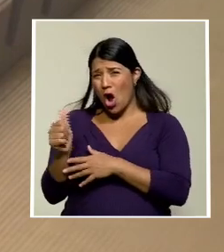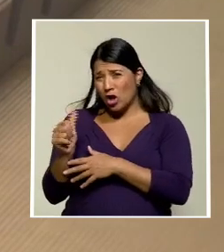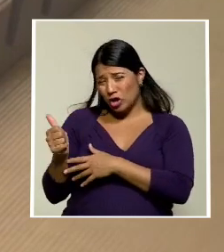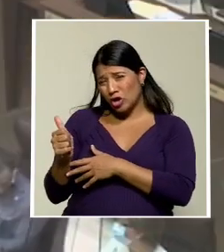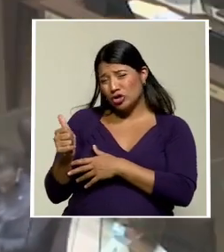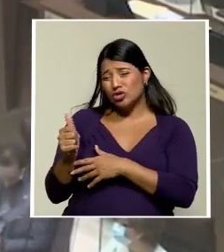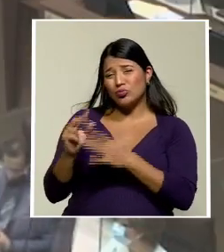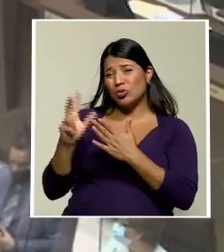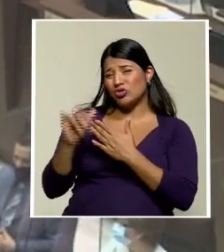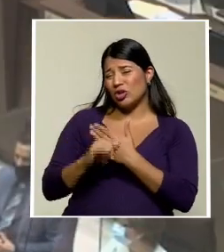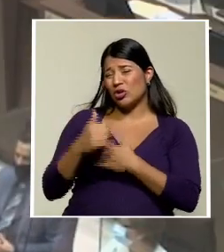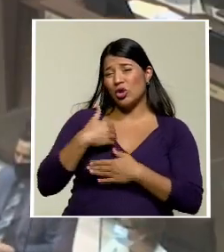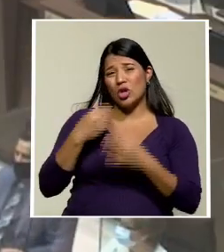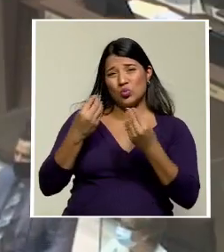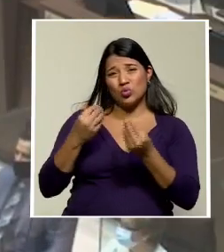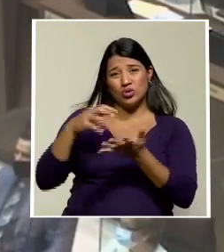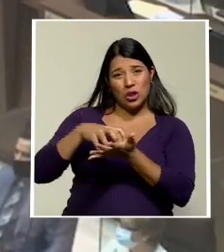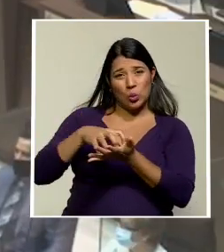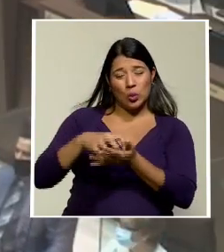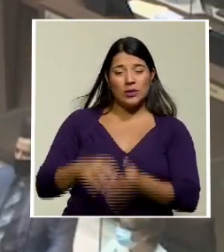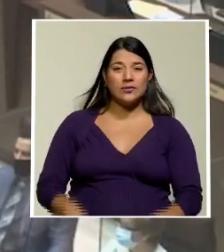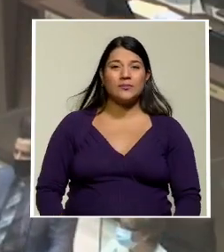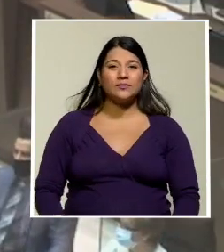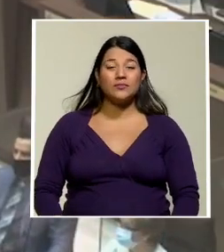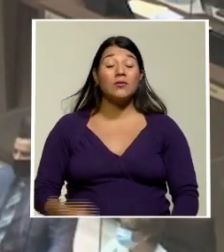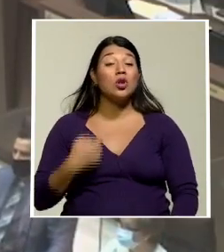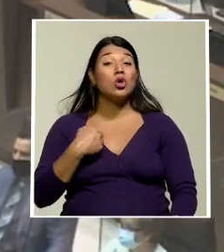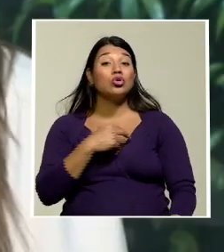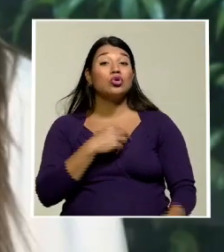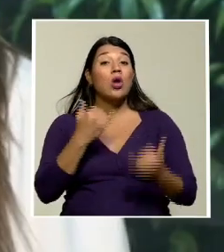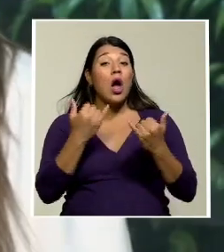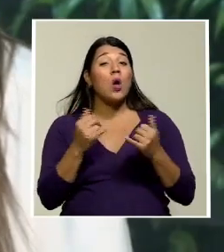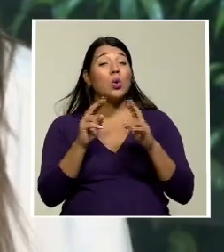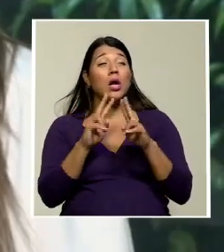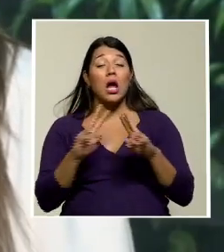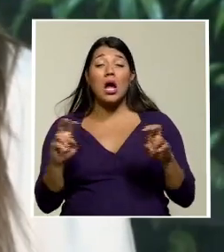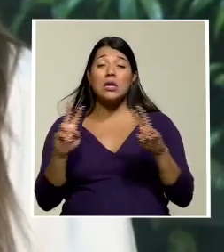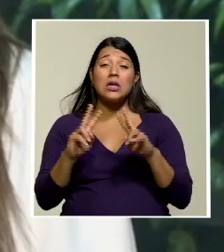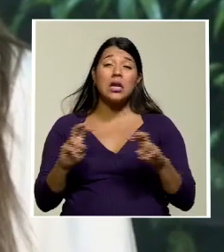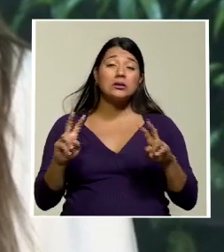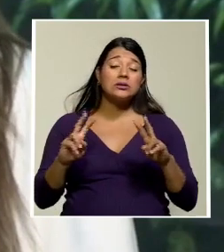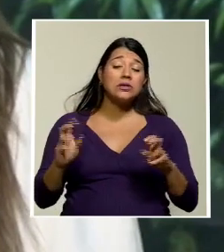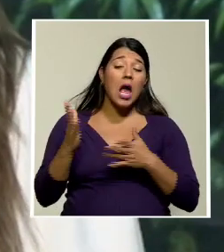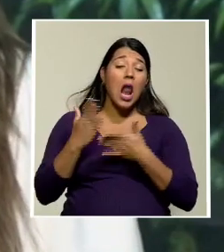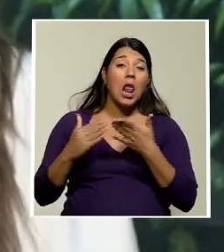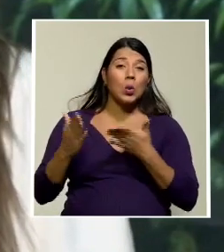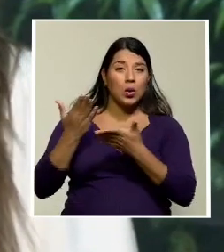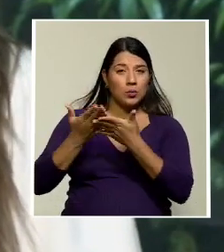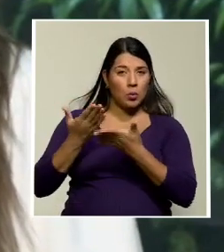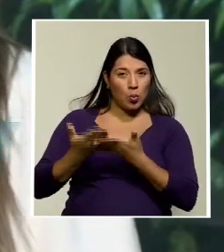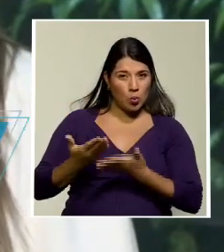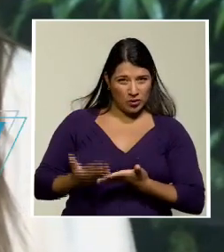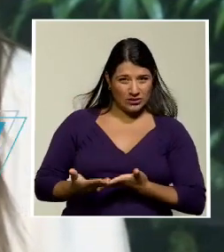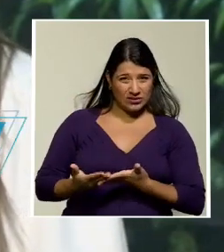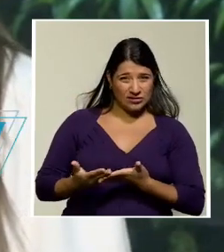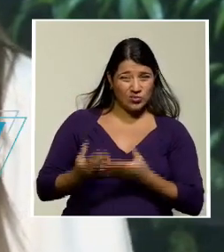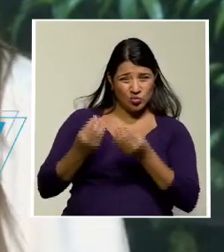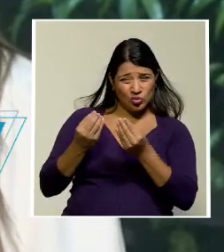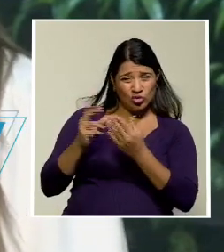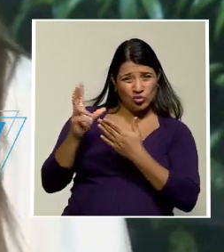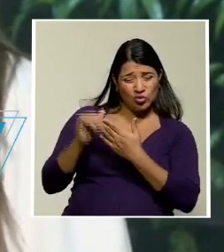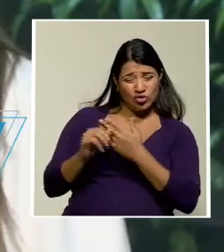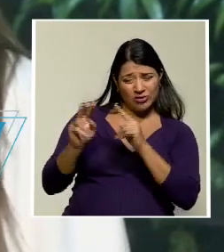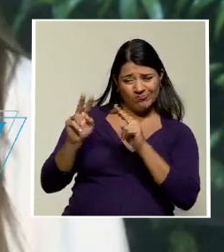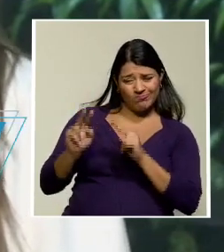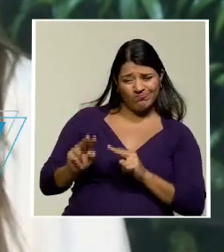del resto de las propuestas. Estamos analizando realmente algunas propuestas, nos preocupan la redacción